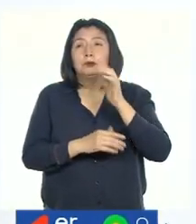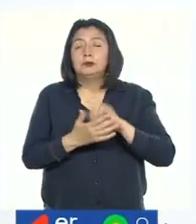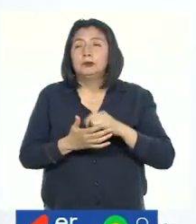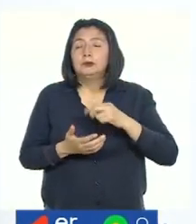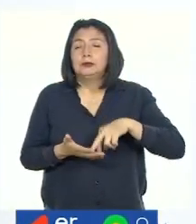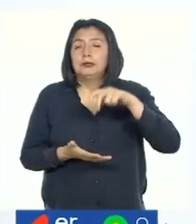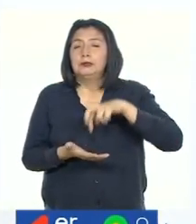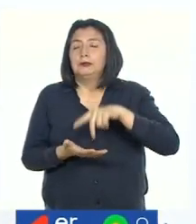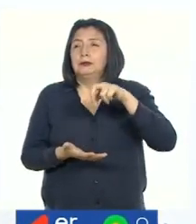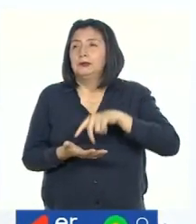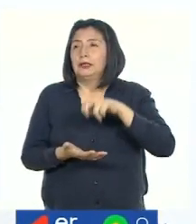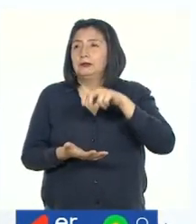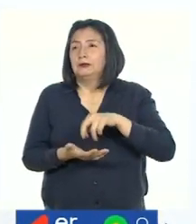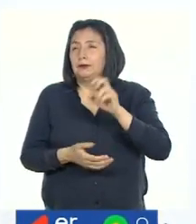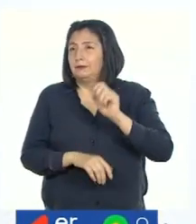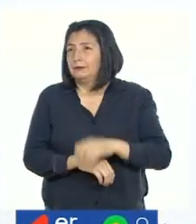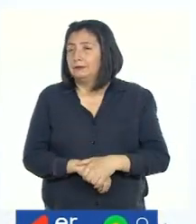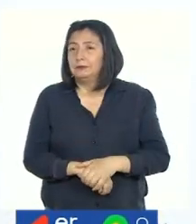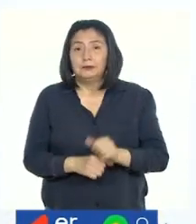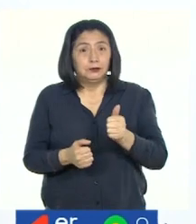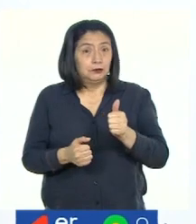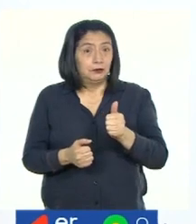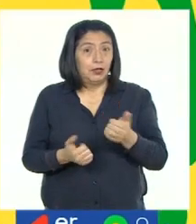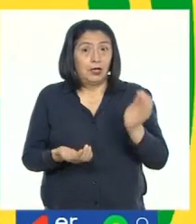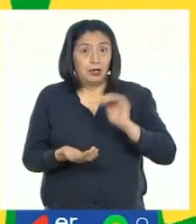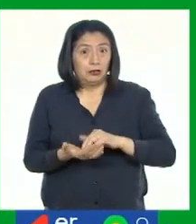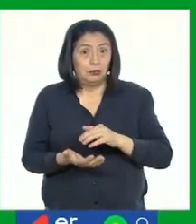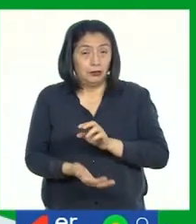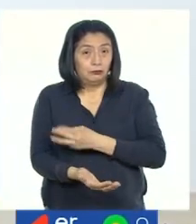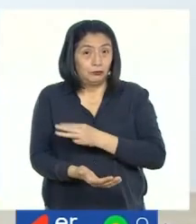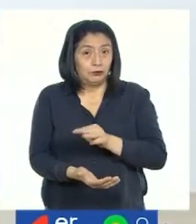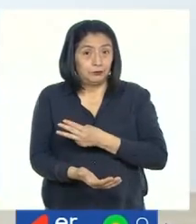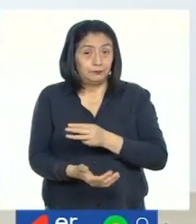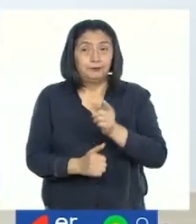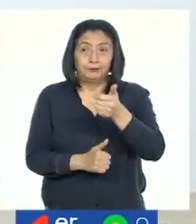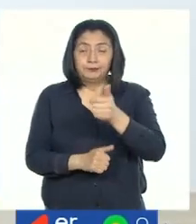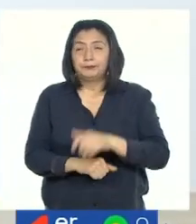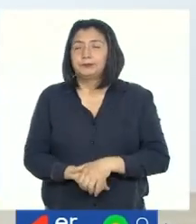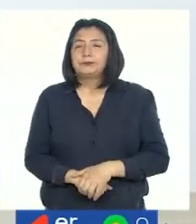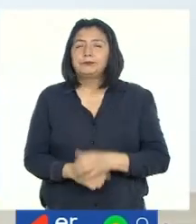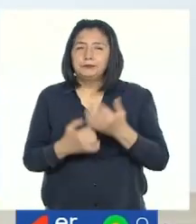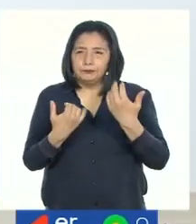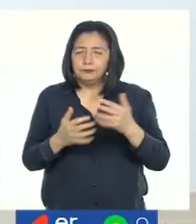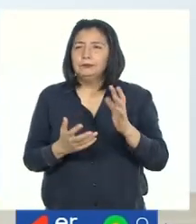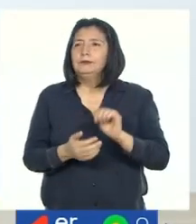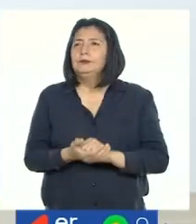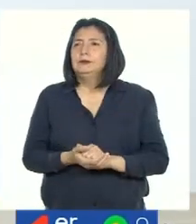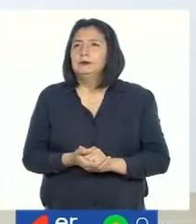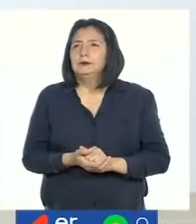Y salto, salto, salto. ¿Lo hacemos con música? Ahora.